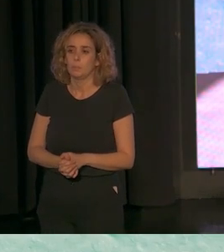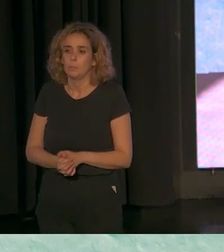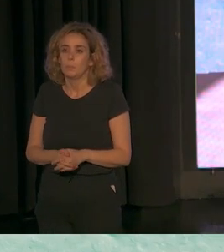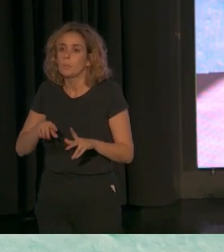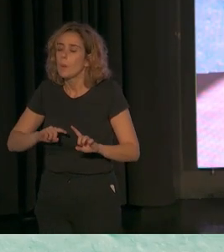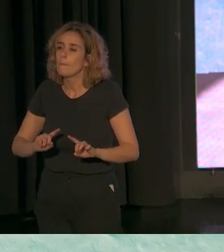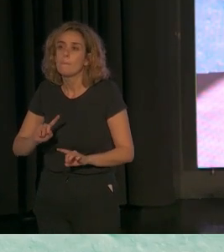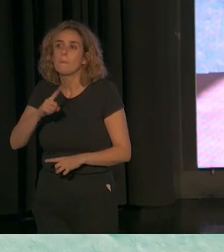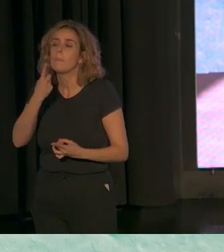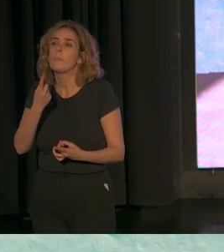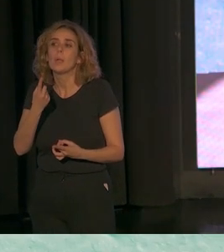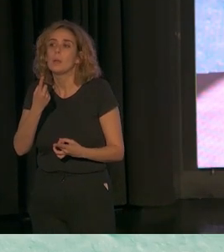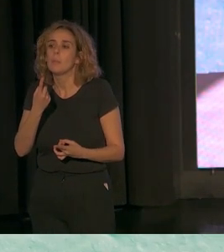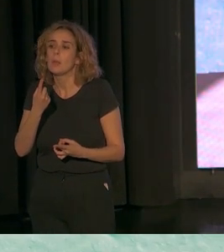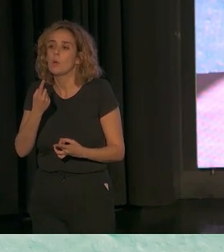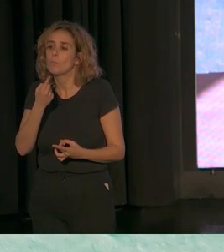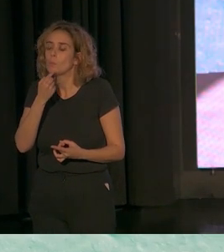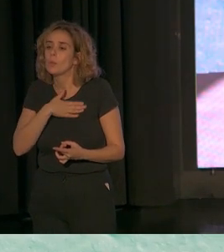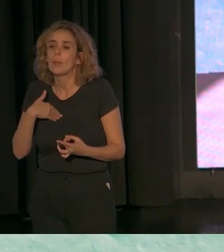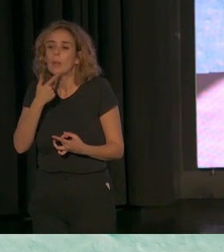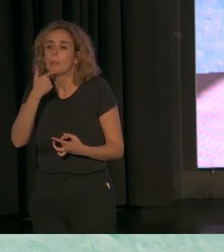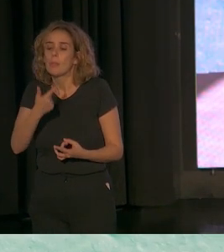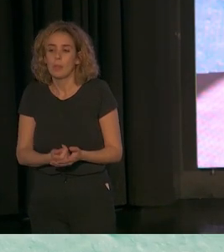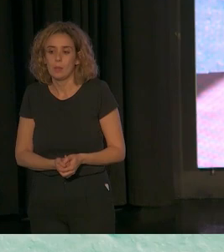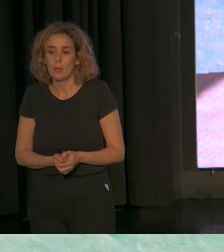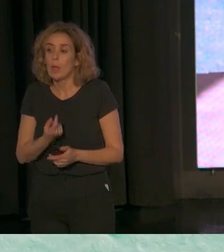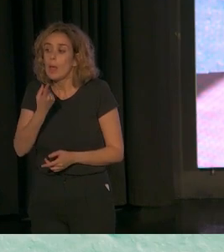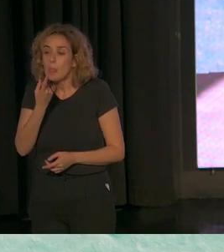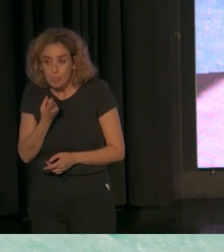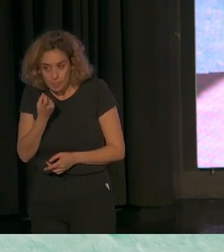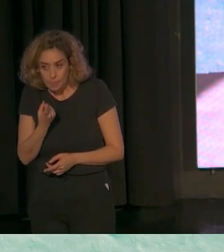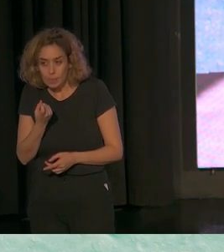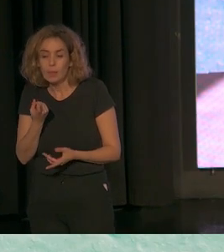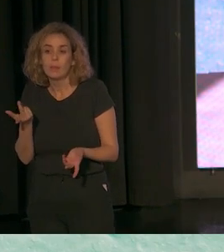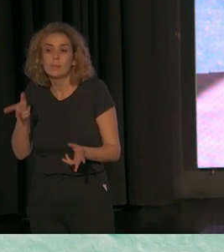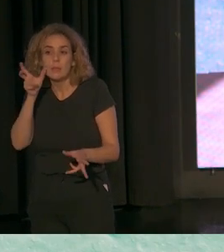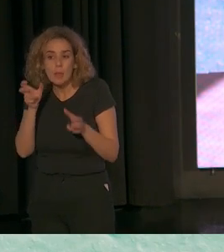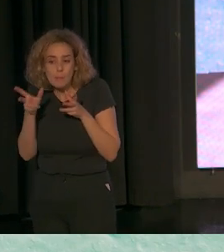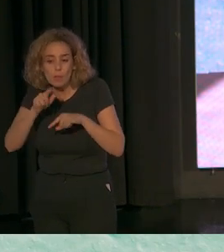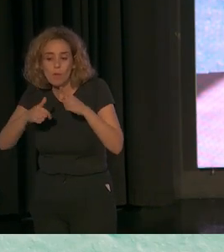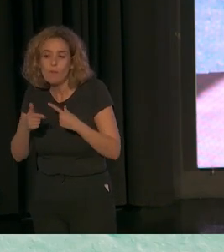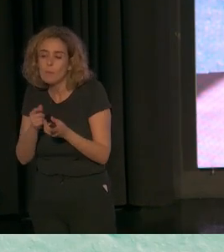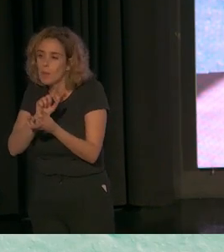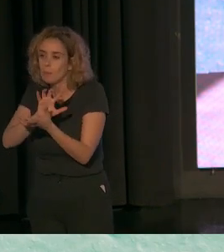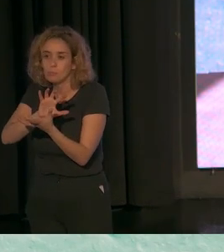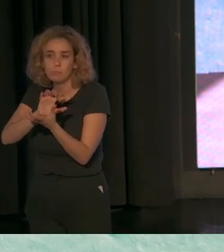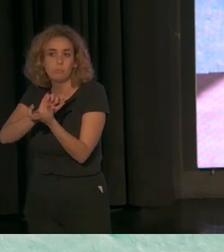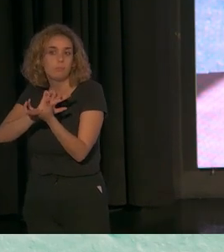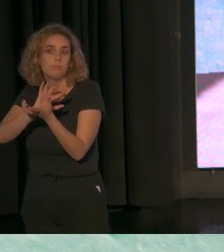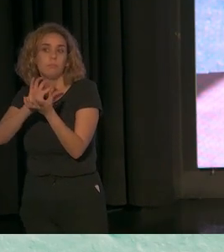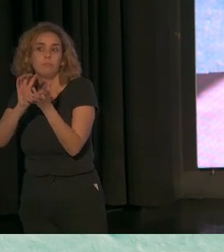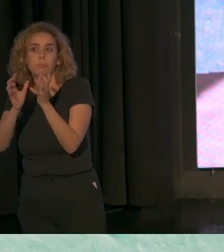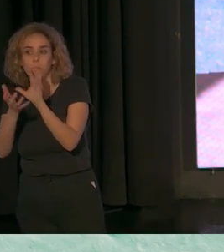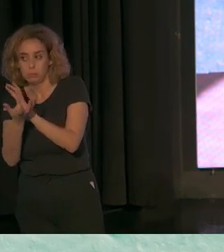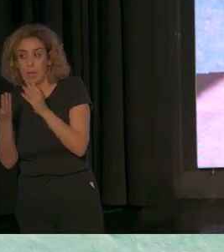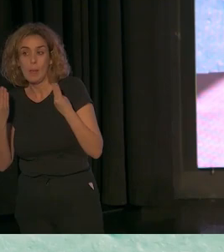La primera cuestión que quería tomar es que las necesidades y percepciones de las familias cambian a lo largo